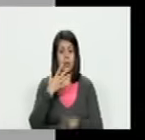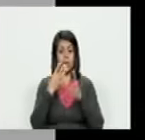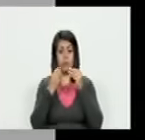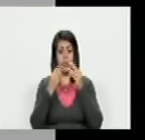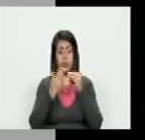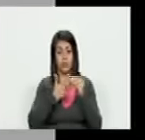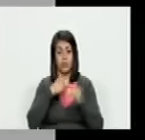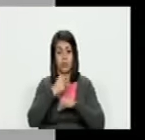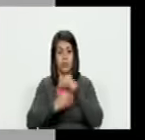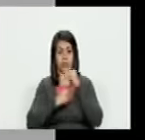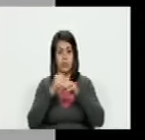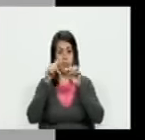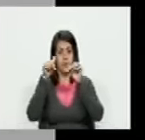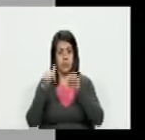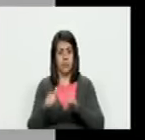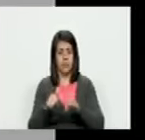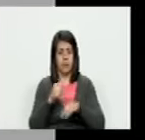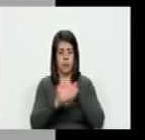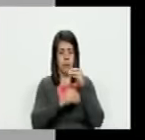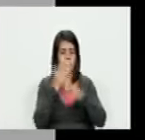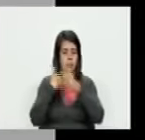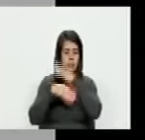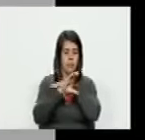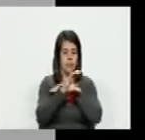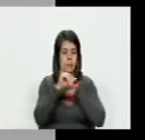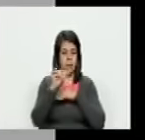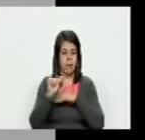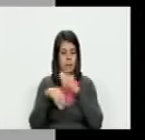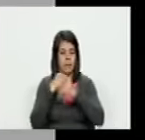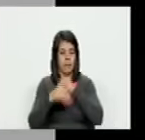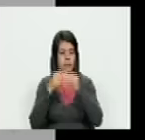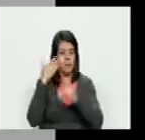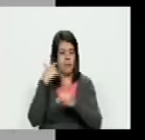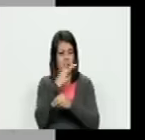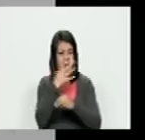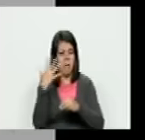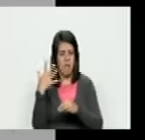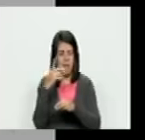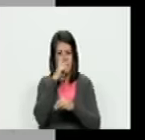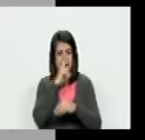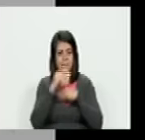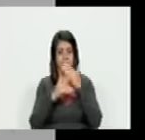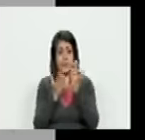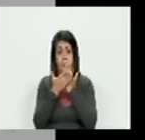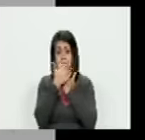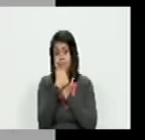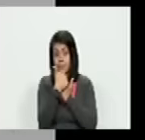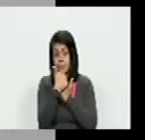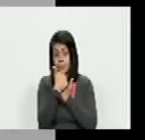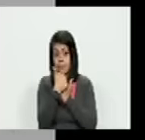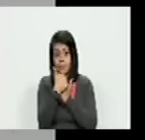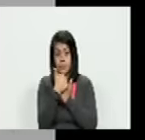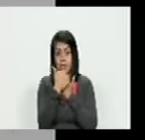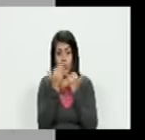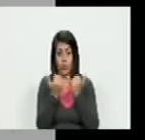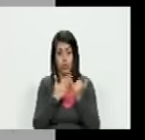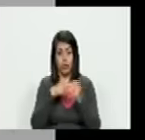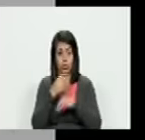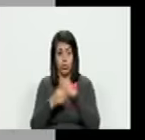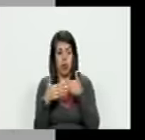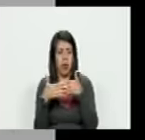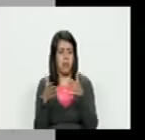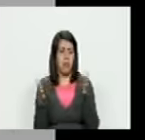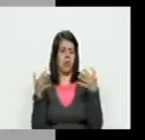de lo que nosotros hacemos hoy lo hacía la CIA hace 25 años encubierto lo hacía clandestinamente ahora nosotros lo hacemos